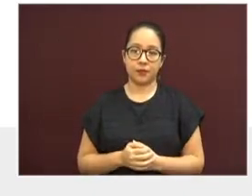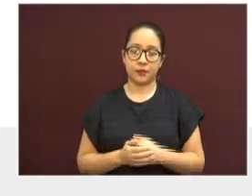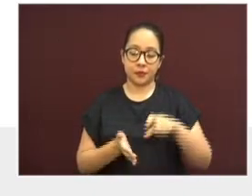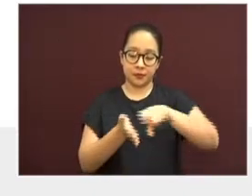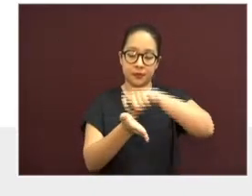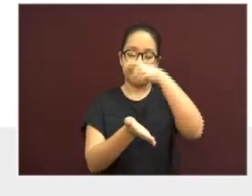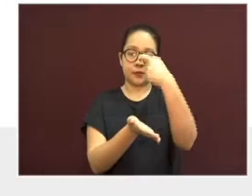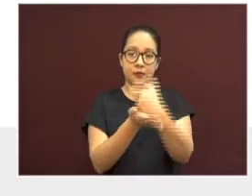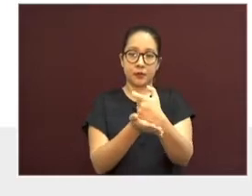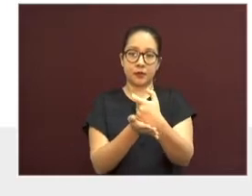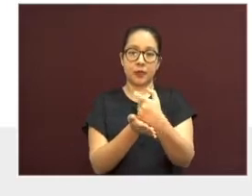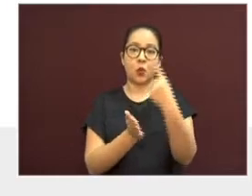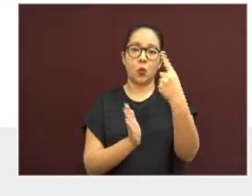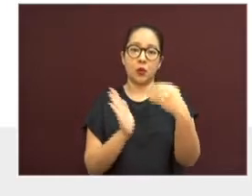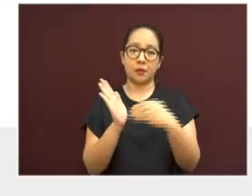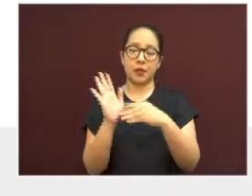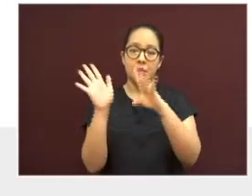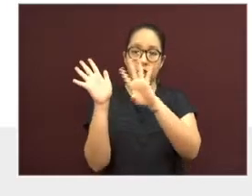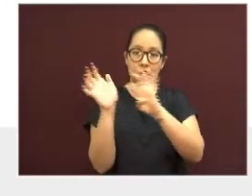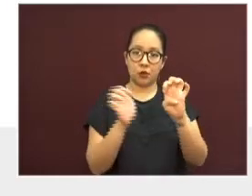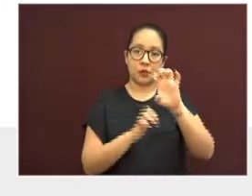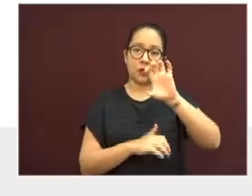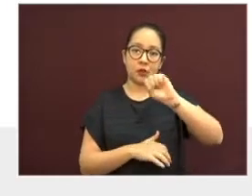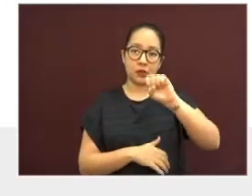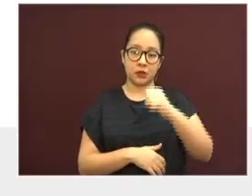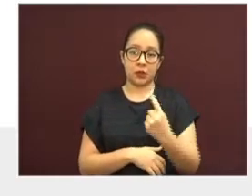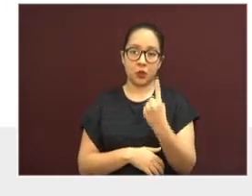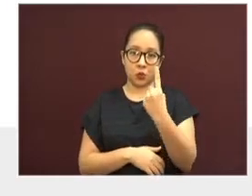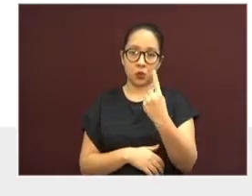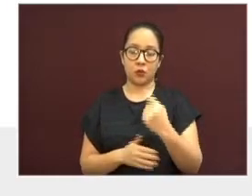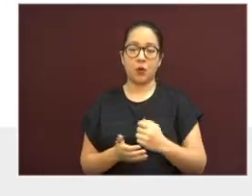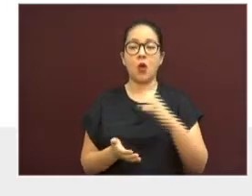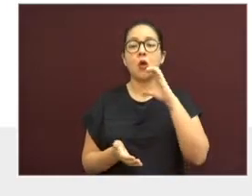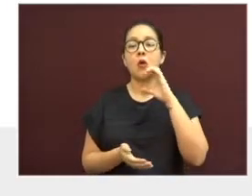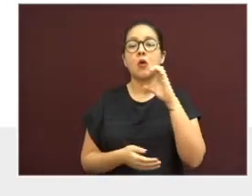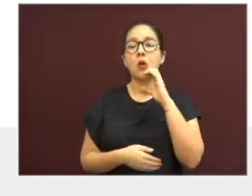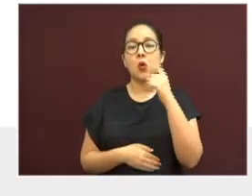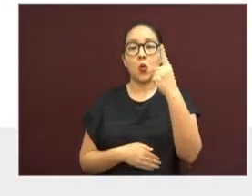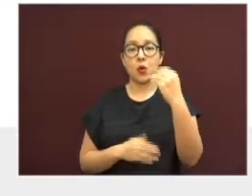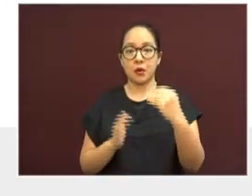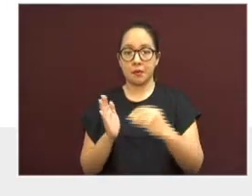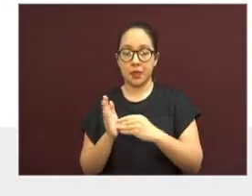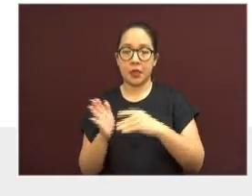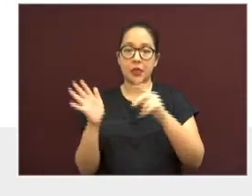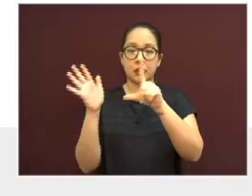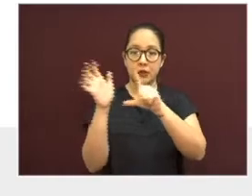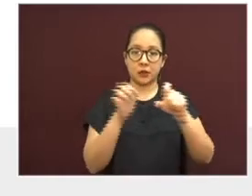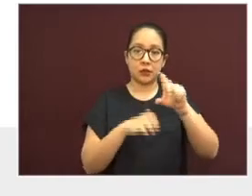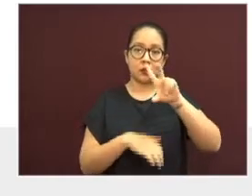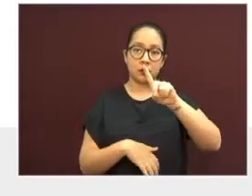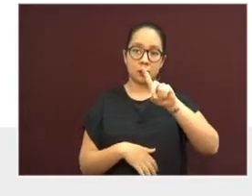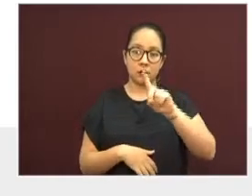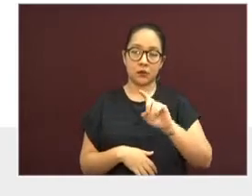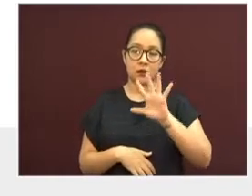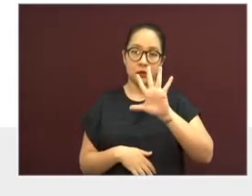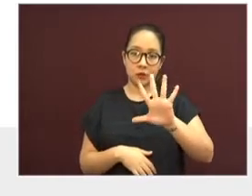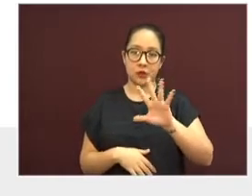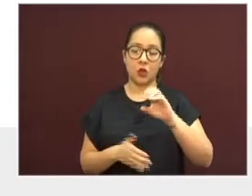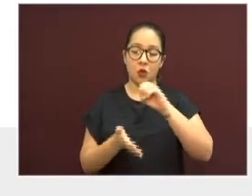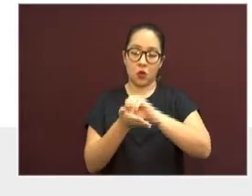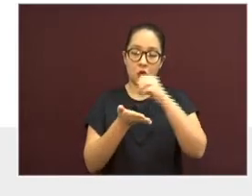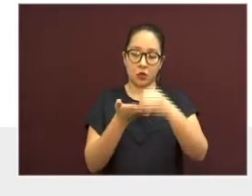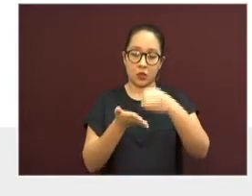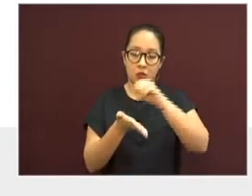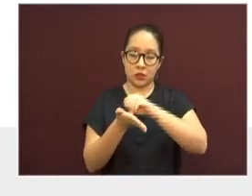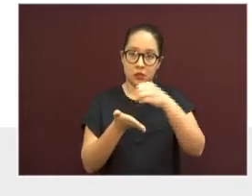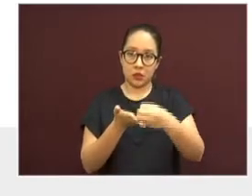Jalapa, ahora con 1,961. Córdoba, 1,735. Orizaba, 1